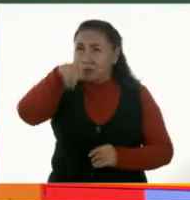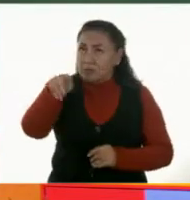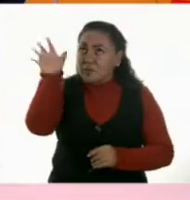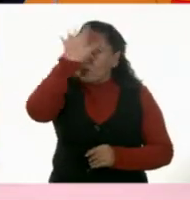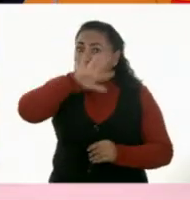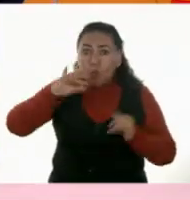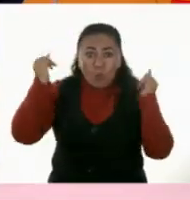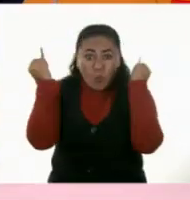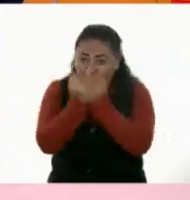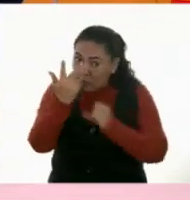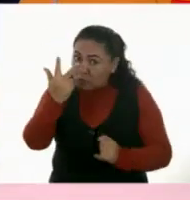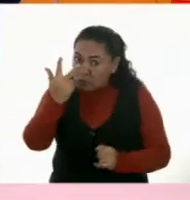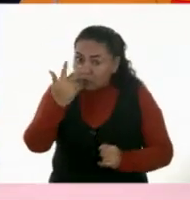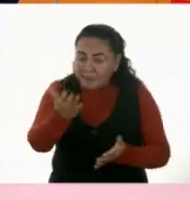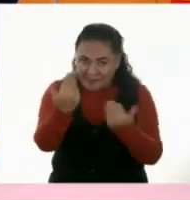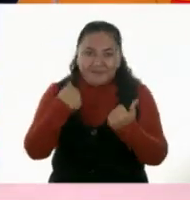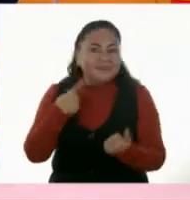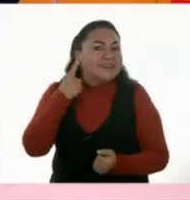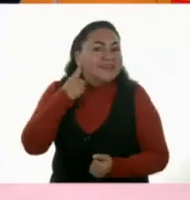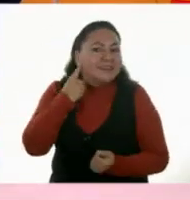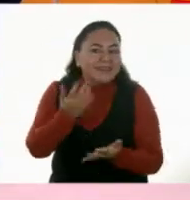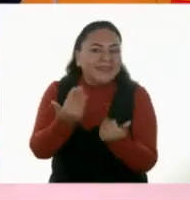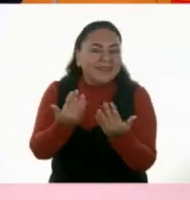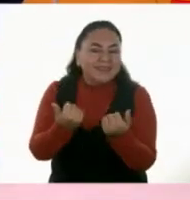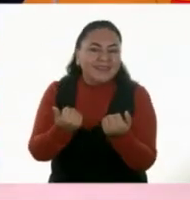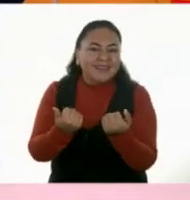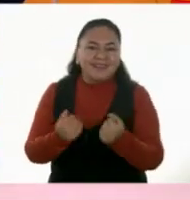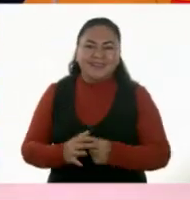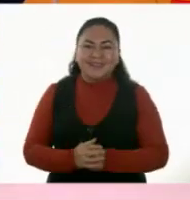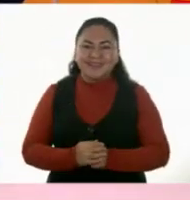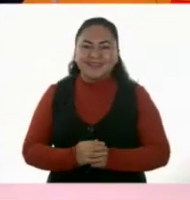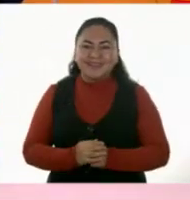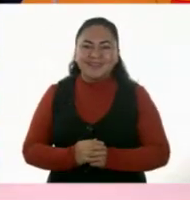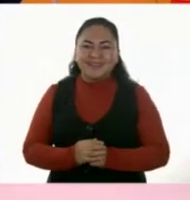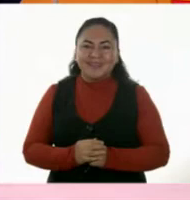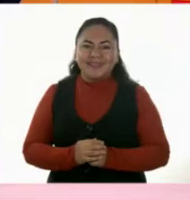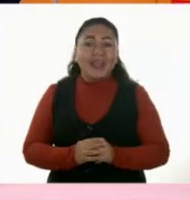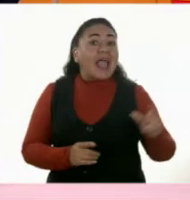¿todos los grupos tienen ocho? ¿Los escucho? No.